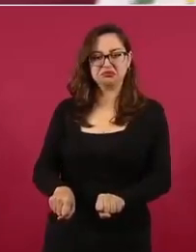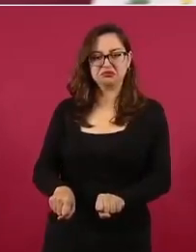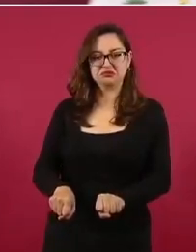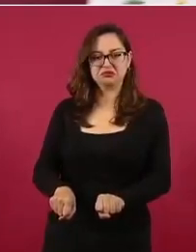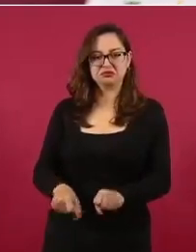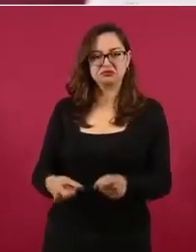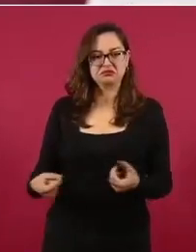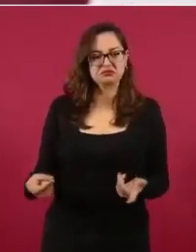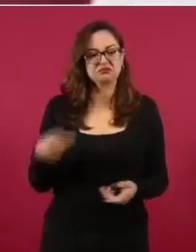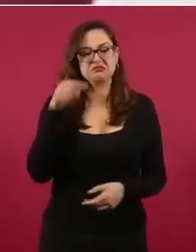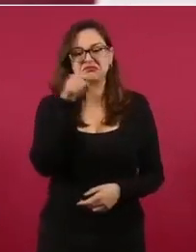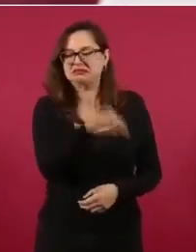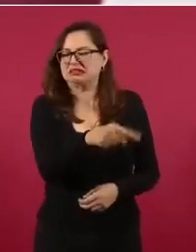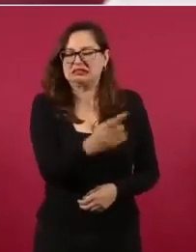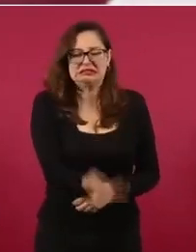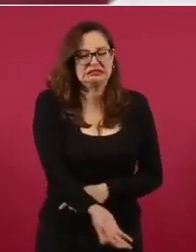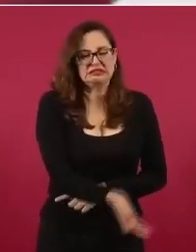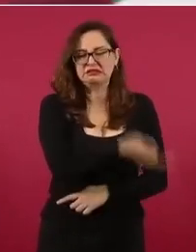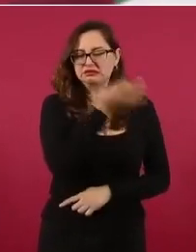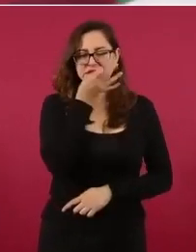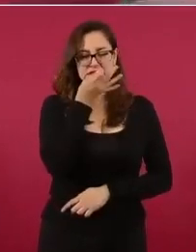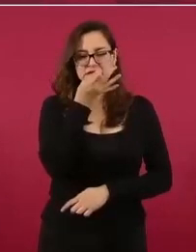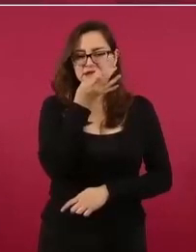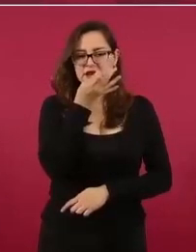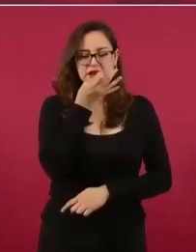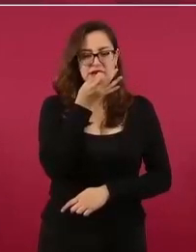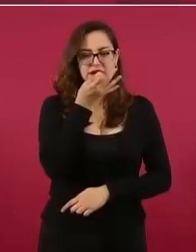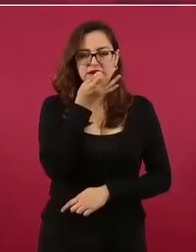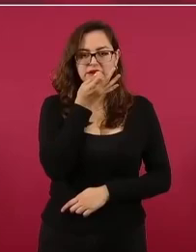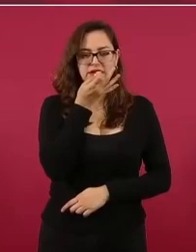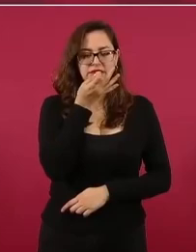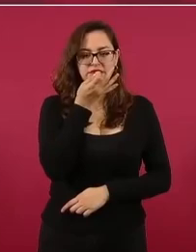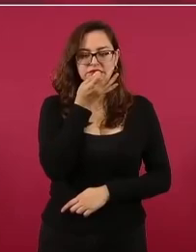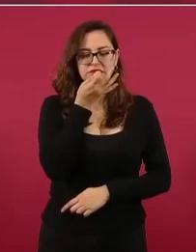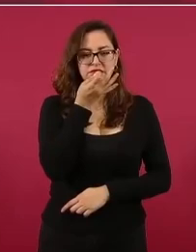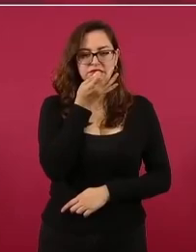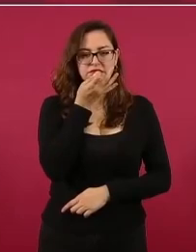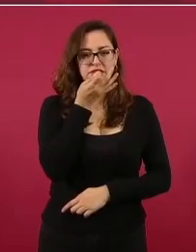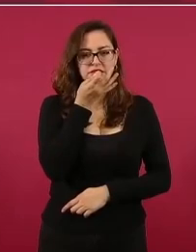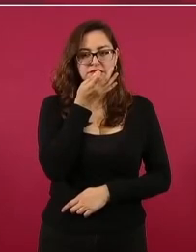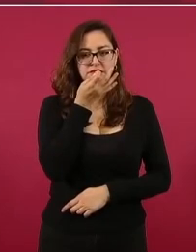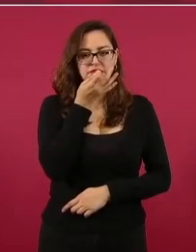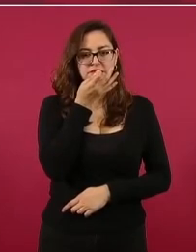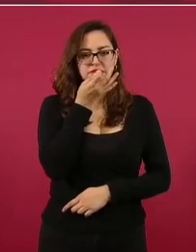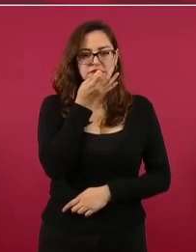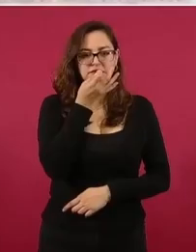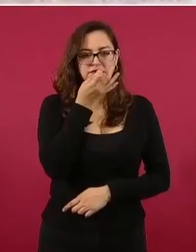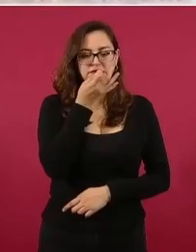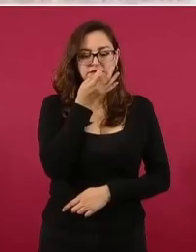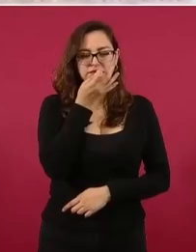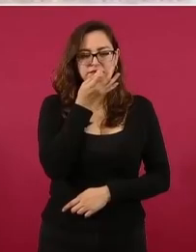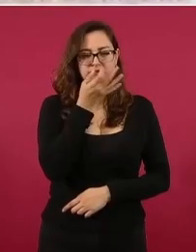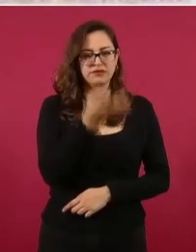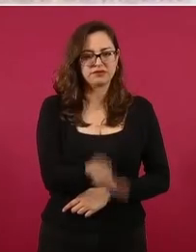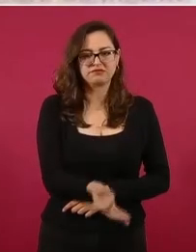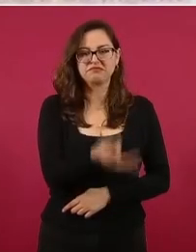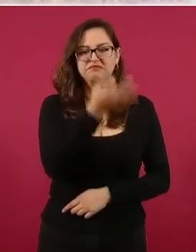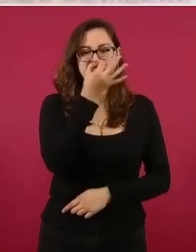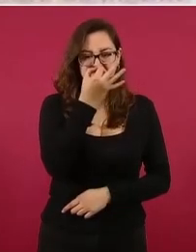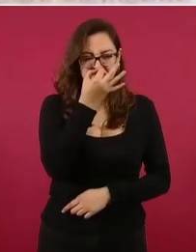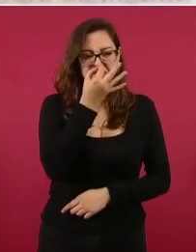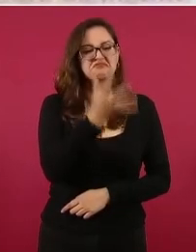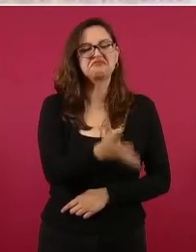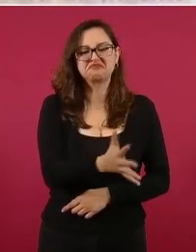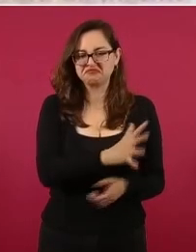es o está a punto de convertirse en